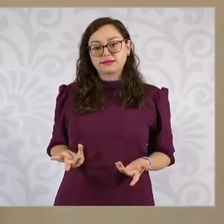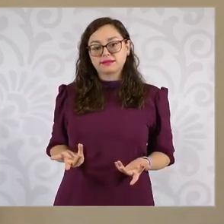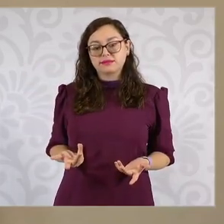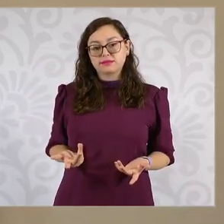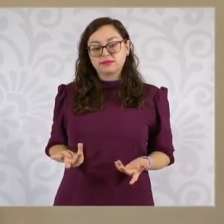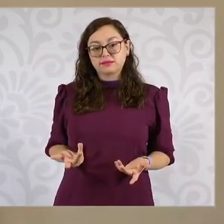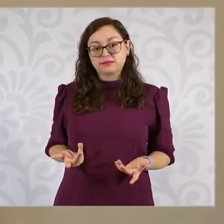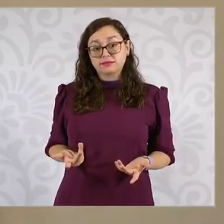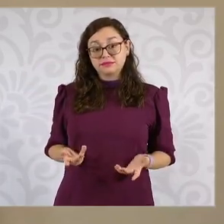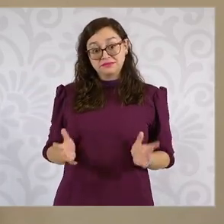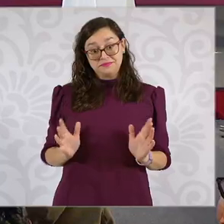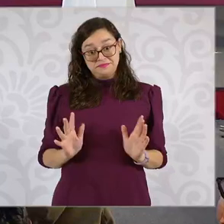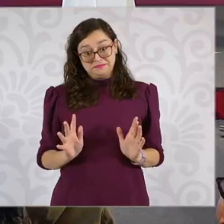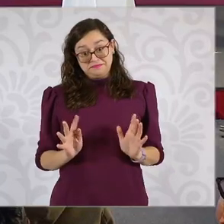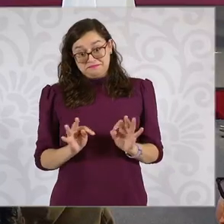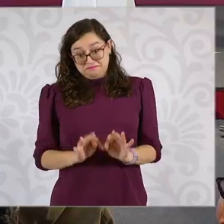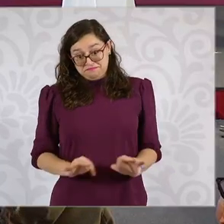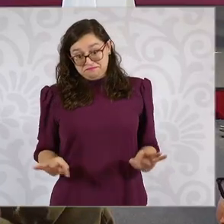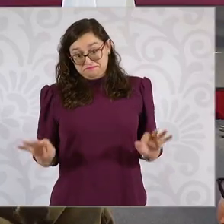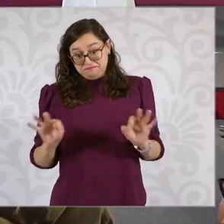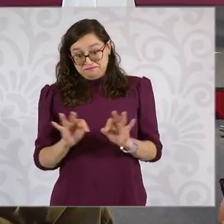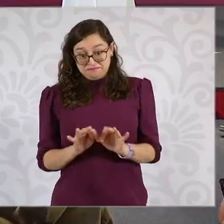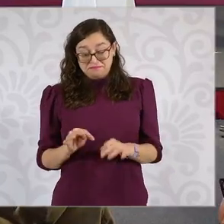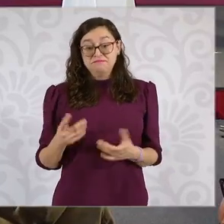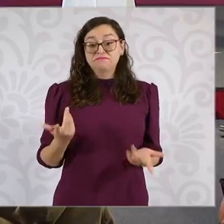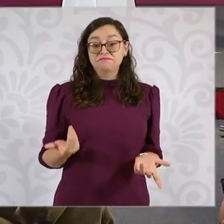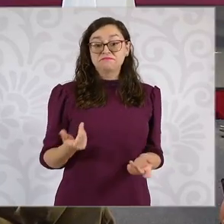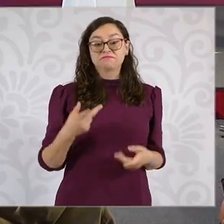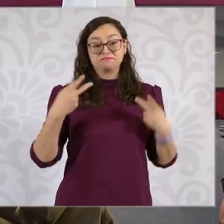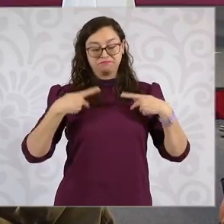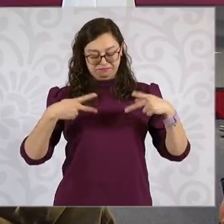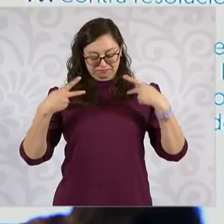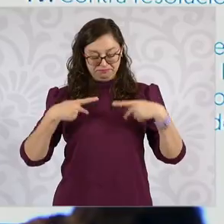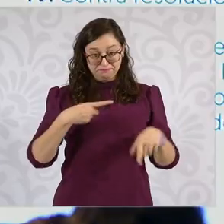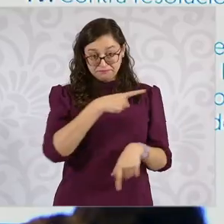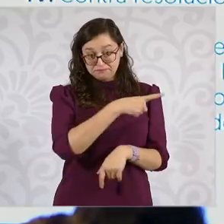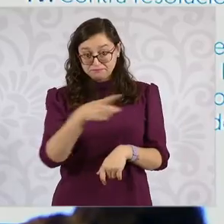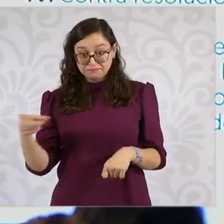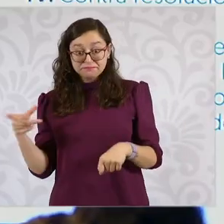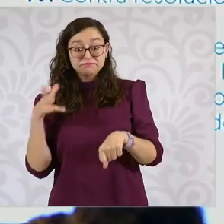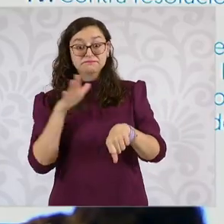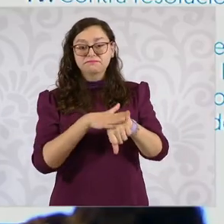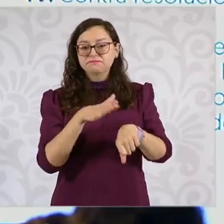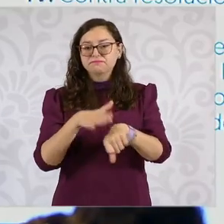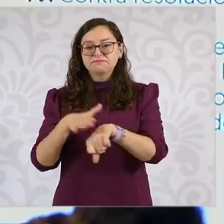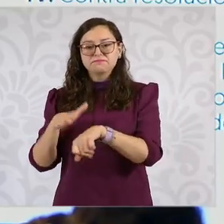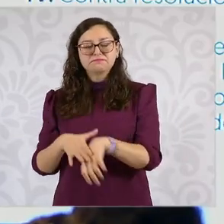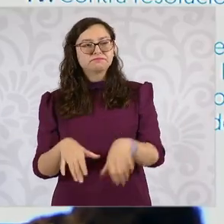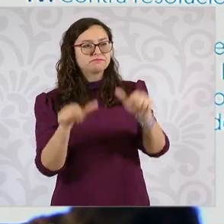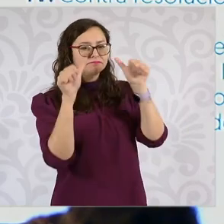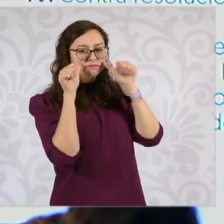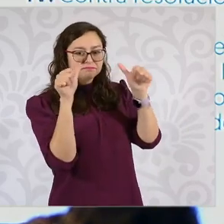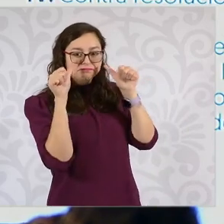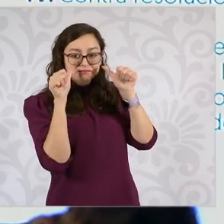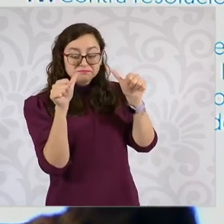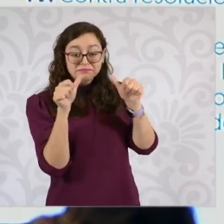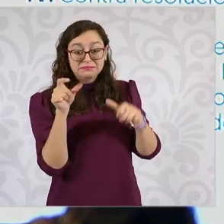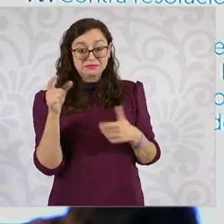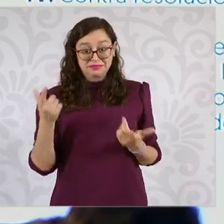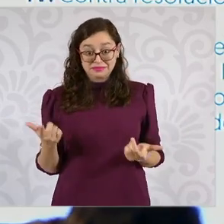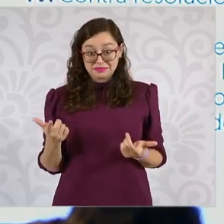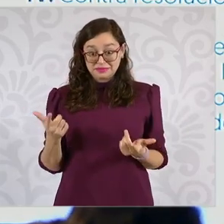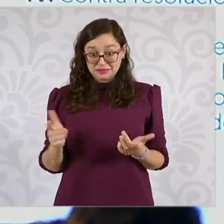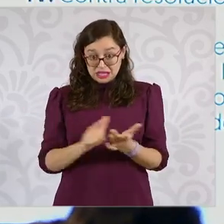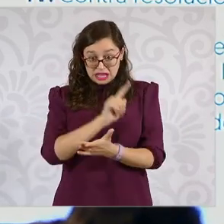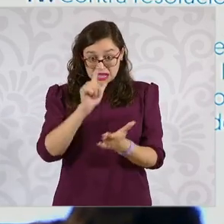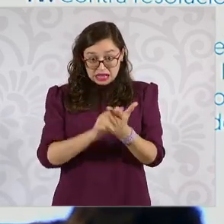Entonces, es muy importante que quienes nos escuchan, nos ven, quien esté en desacato es